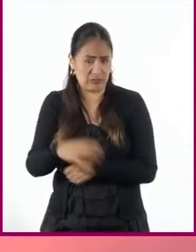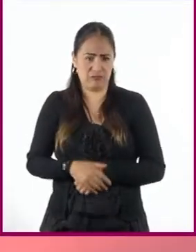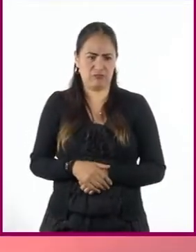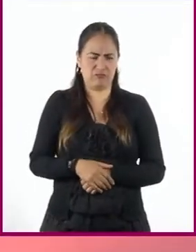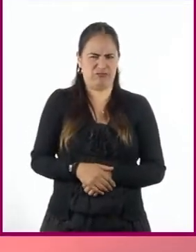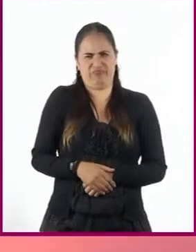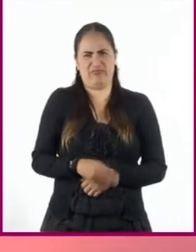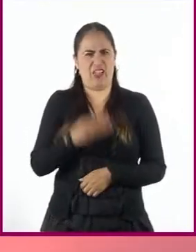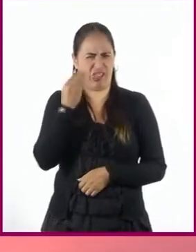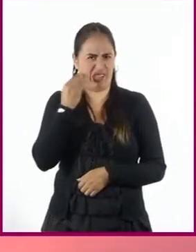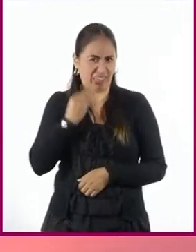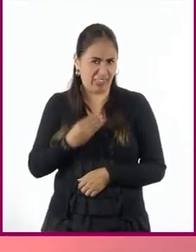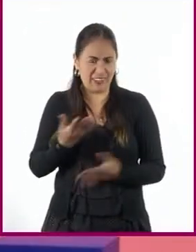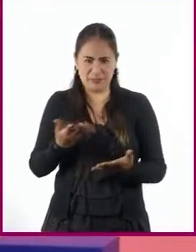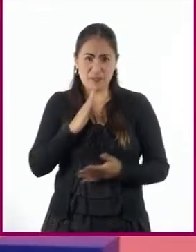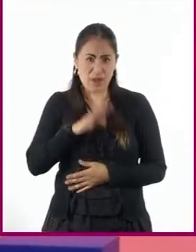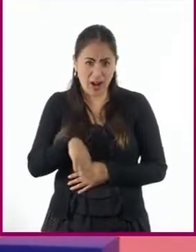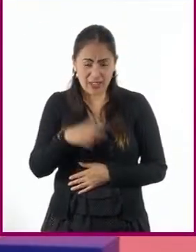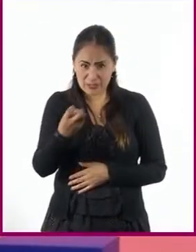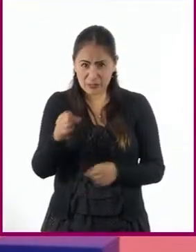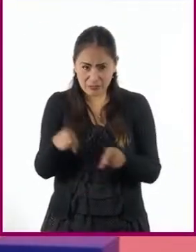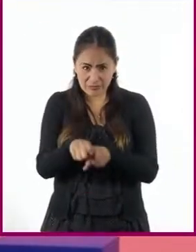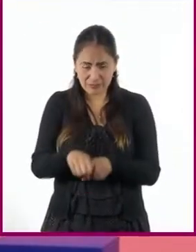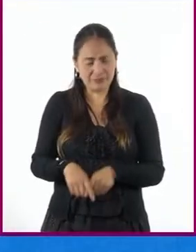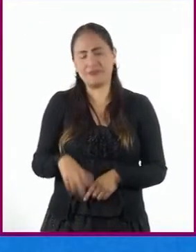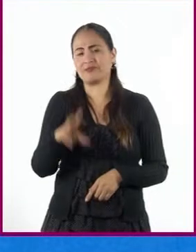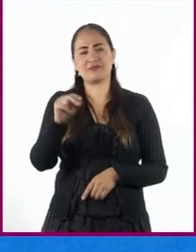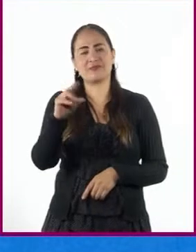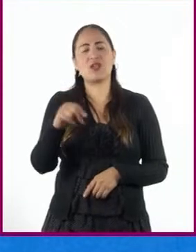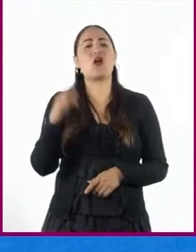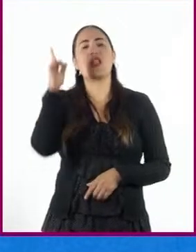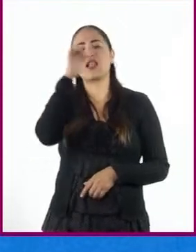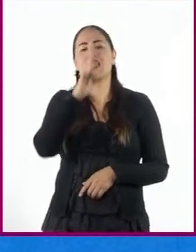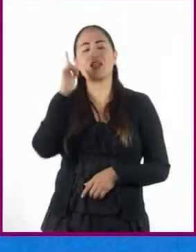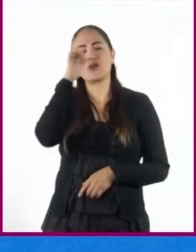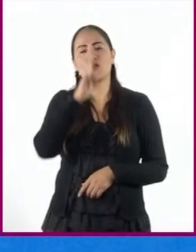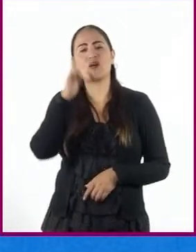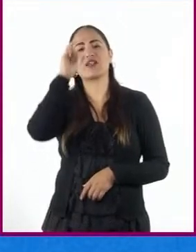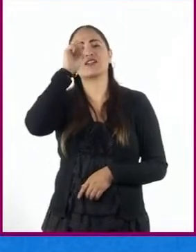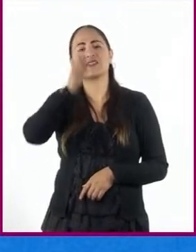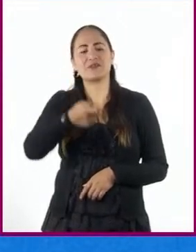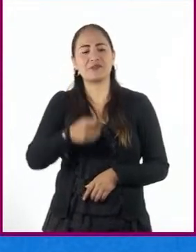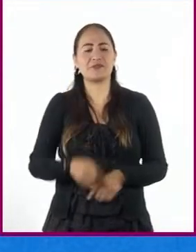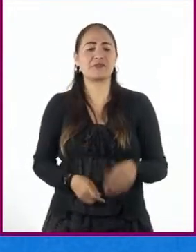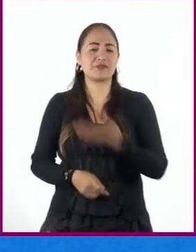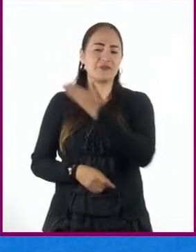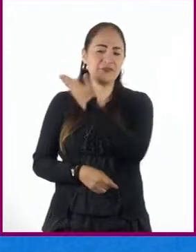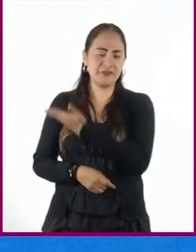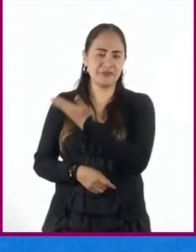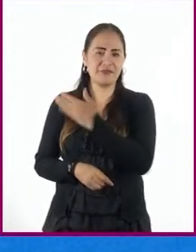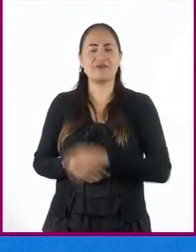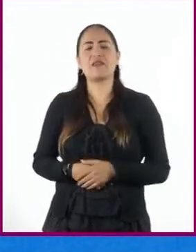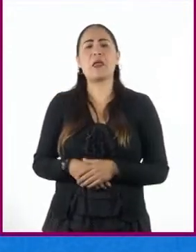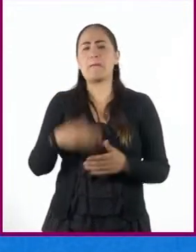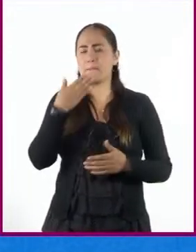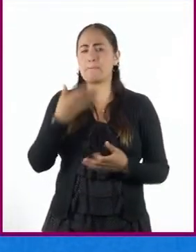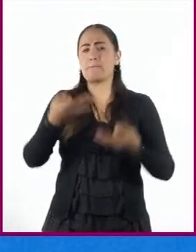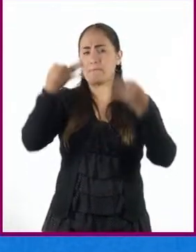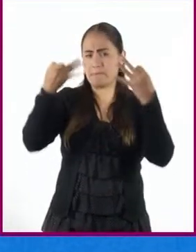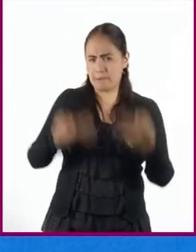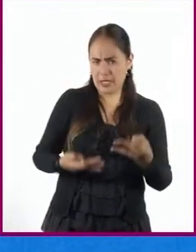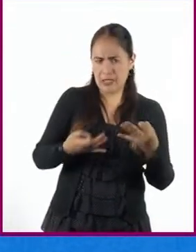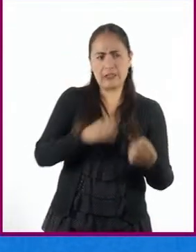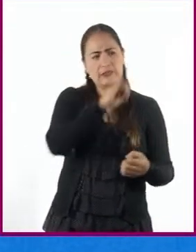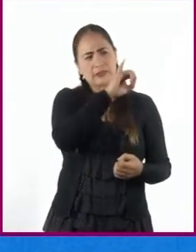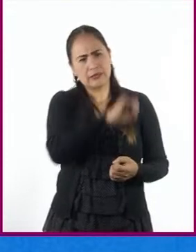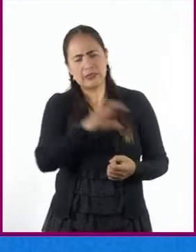informal. Una de las posibilidades que nos da el lenguaje es la de elegir el grado de formalidad o informalidad con la que nos